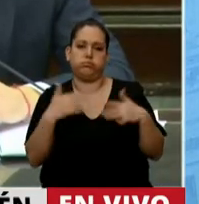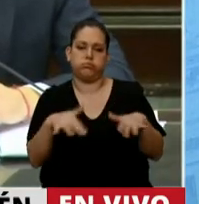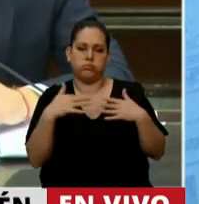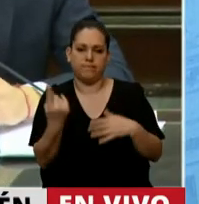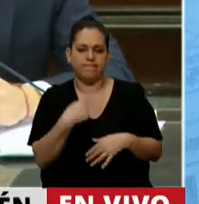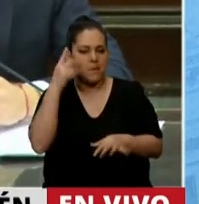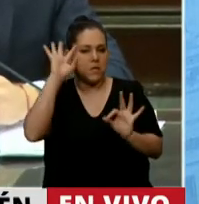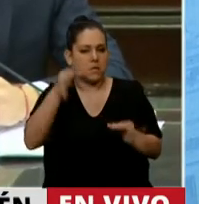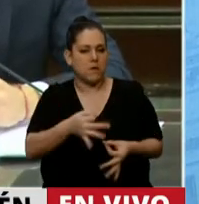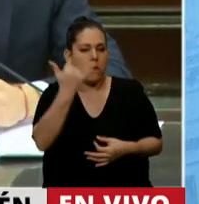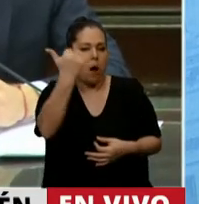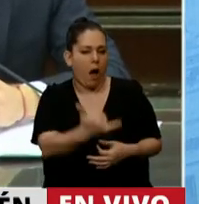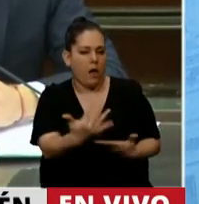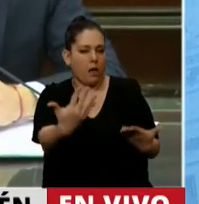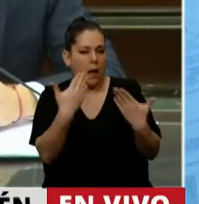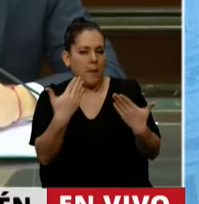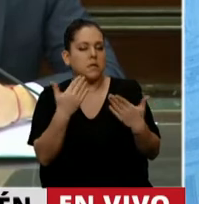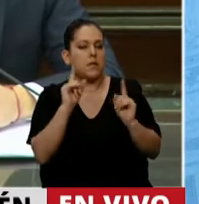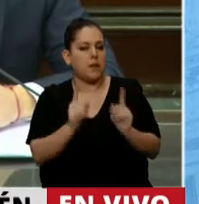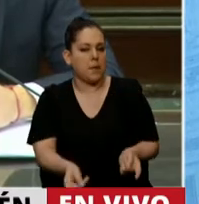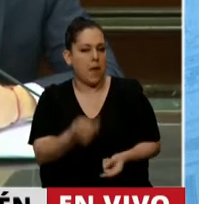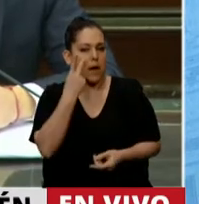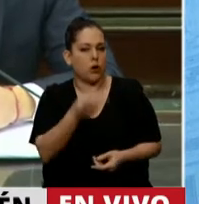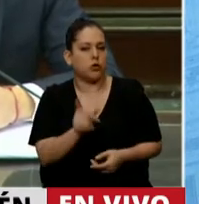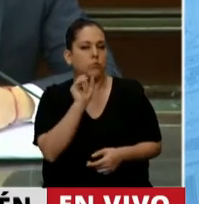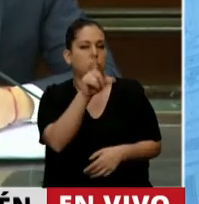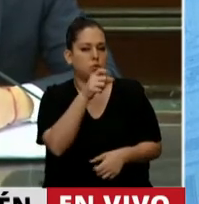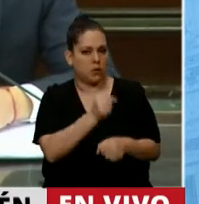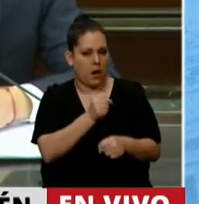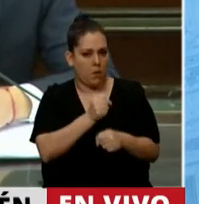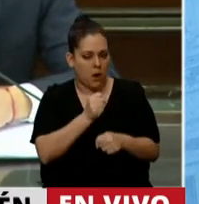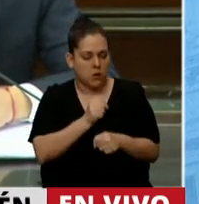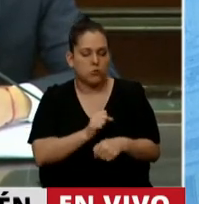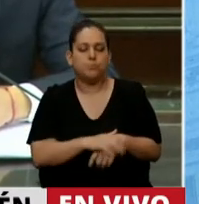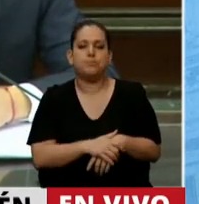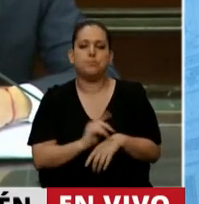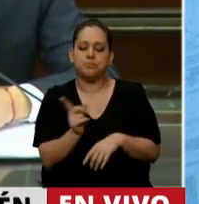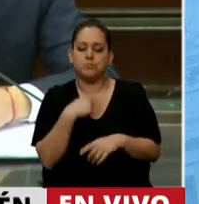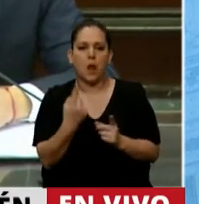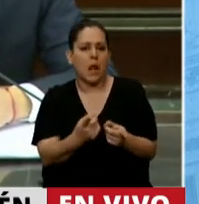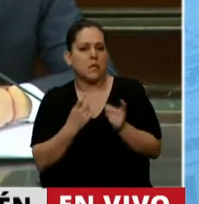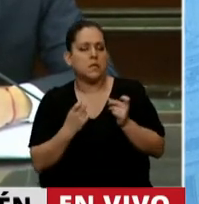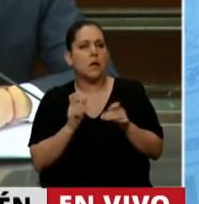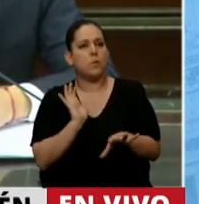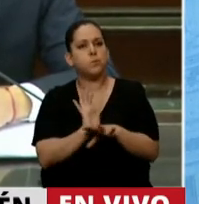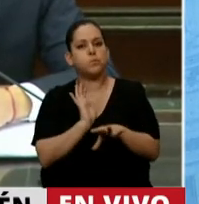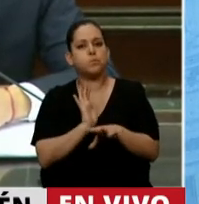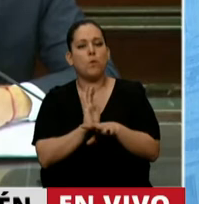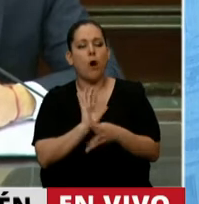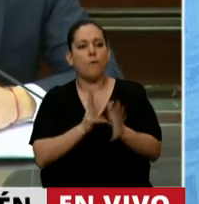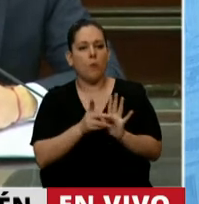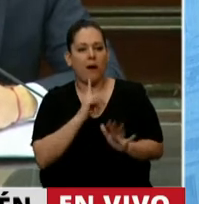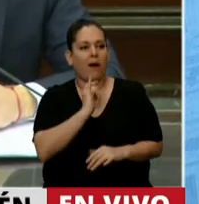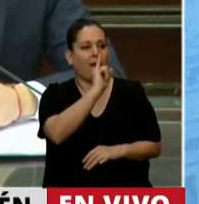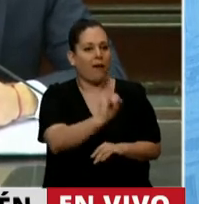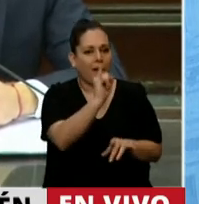Sabemos de su capacidad y reconocemos su trabajo. Necesitamos tener en usted un interlocutor